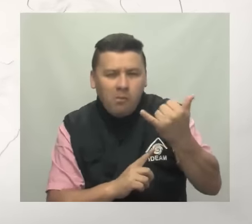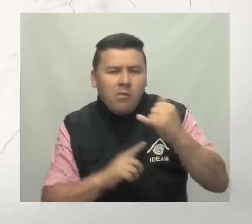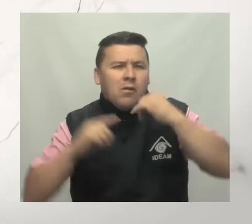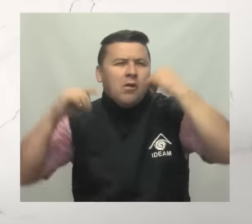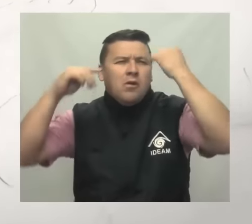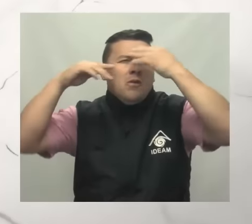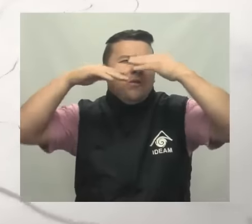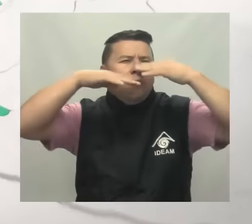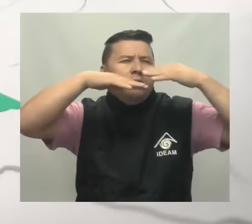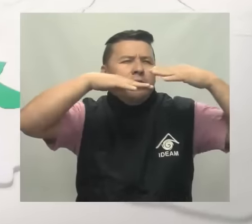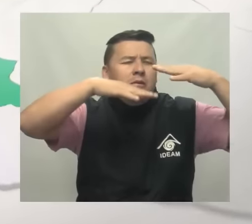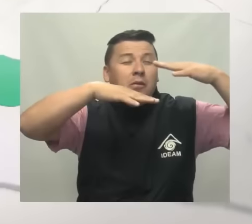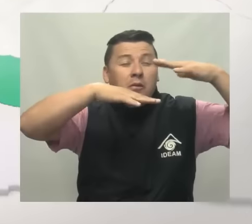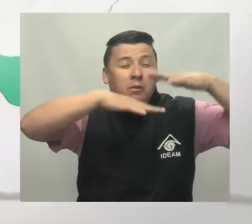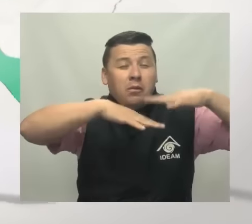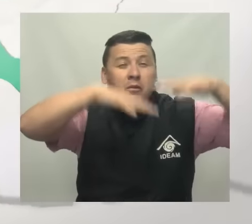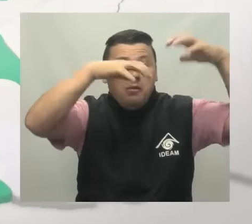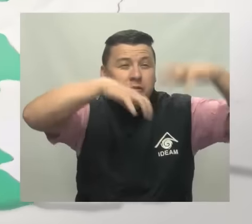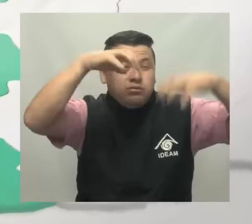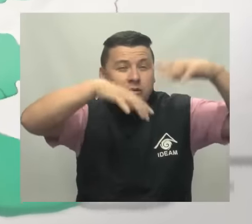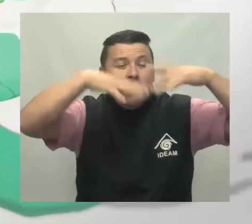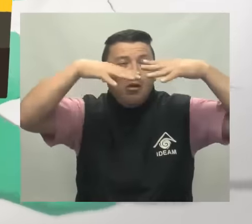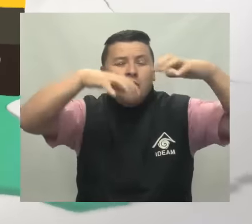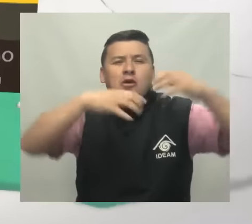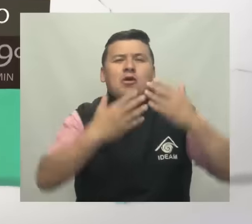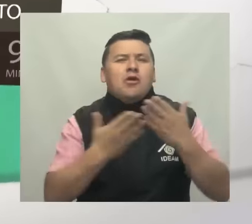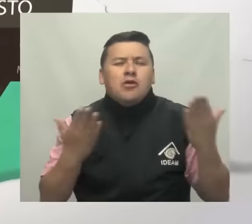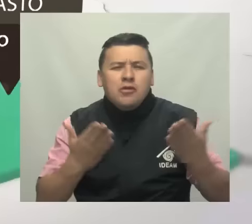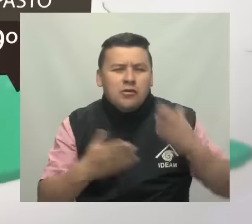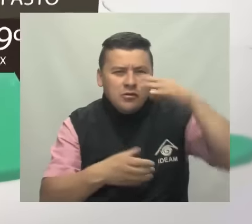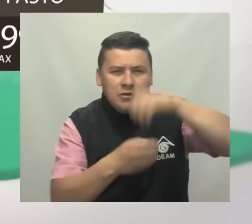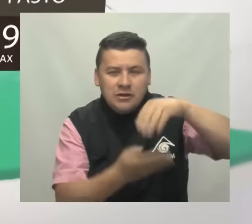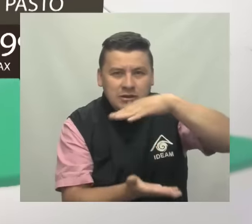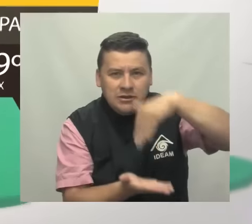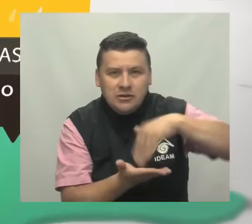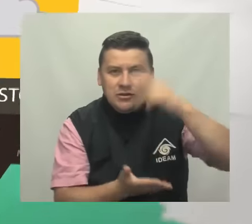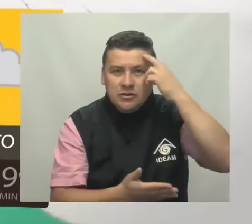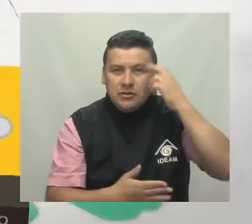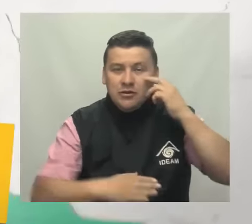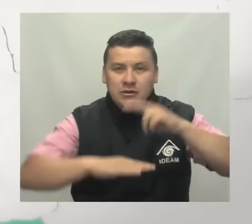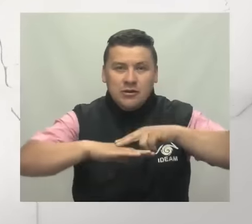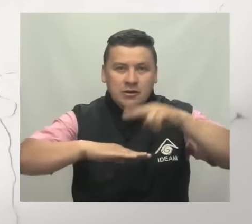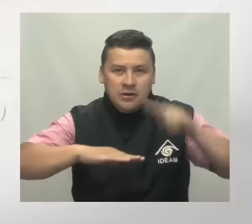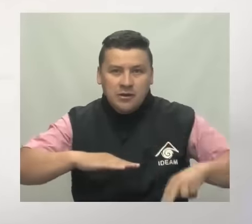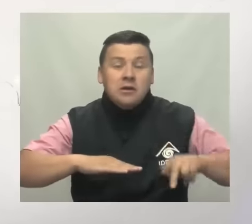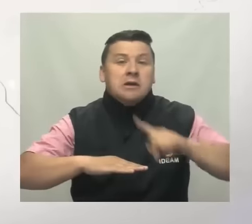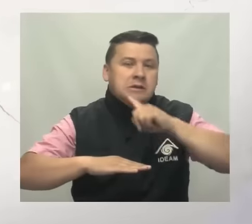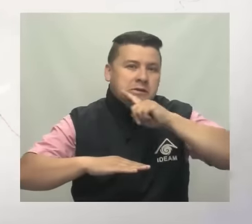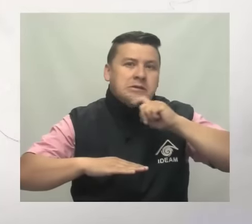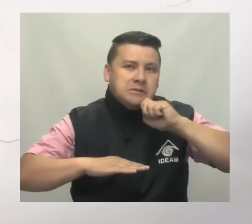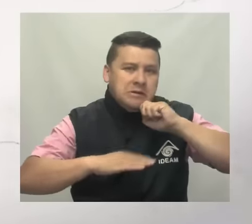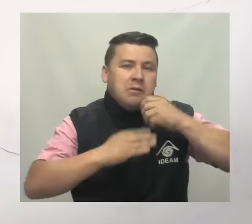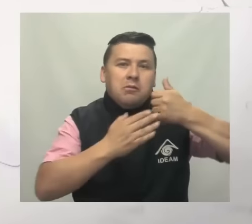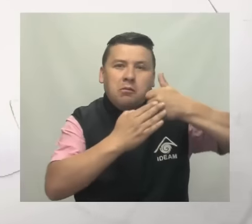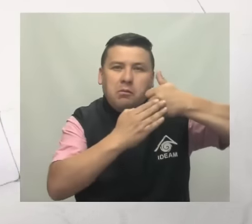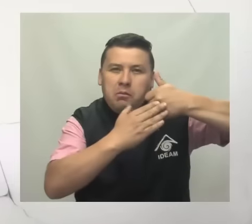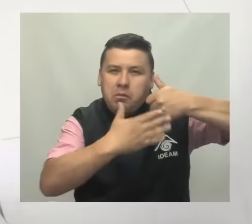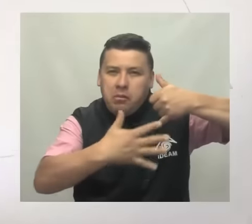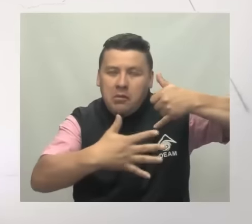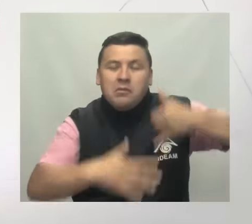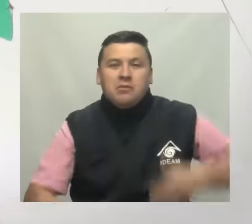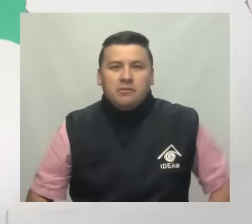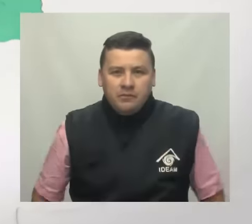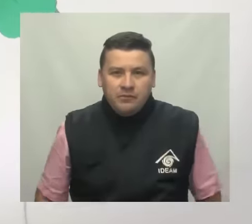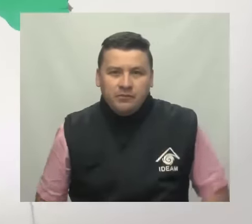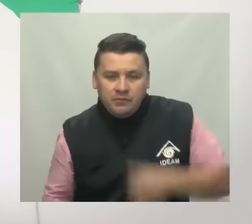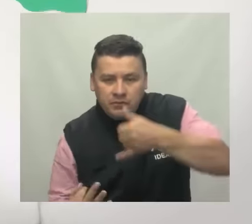prevé paisajes bien nublados Con lluvias ligeras en sectores del centro del Chocó y de Nariño Con clima seco para el resto del territorio